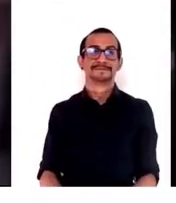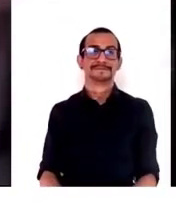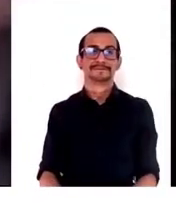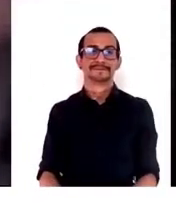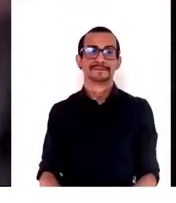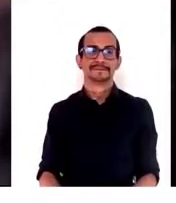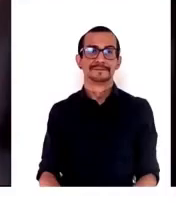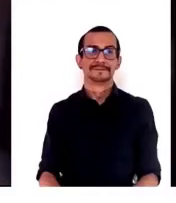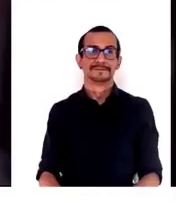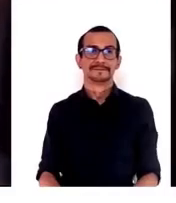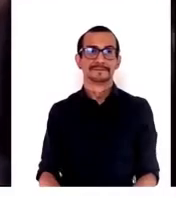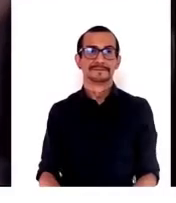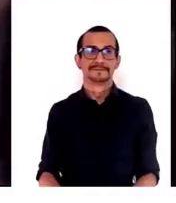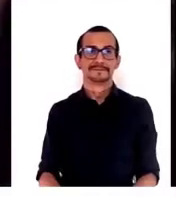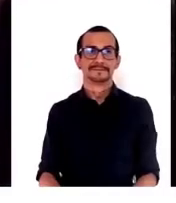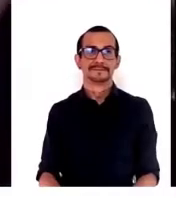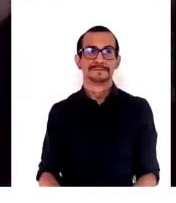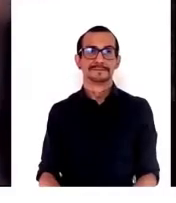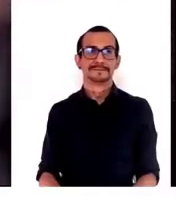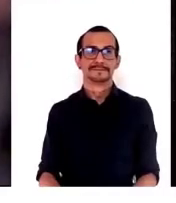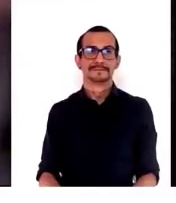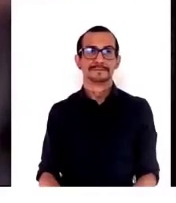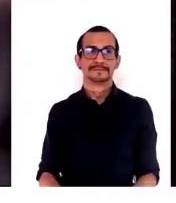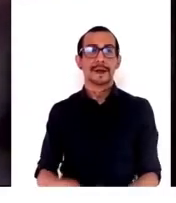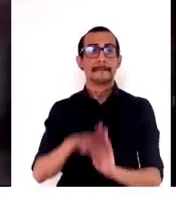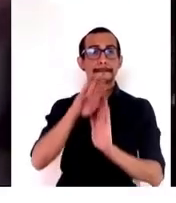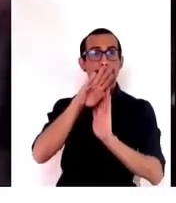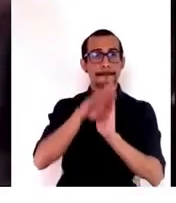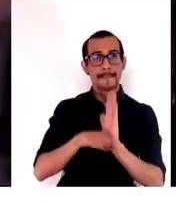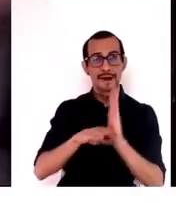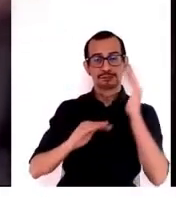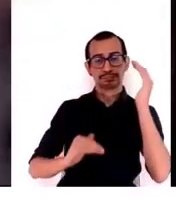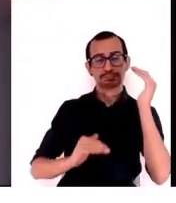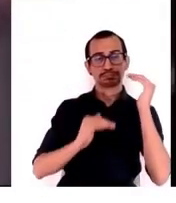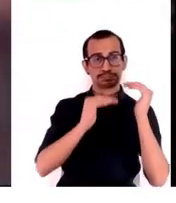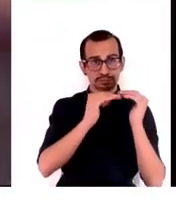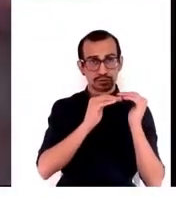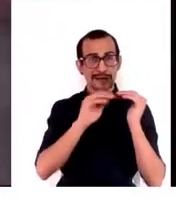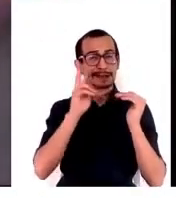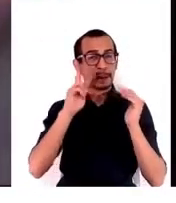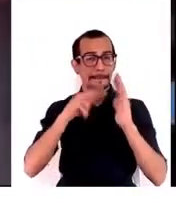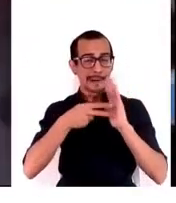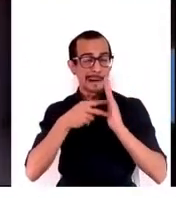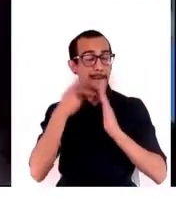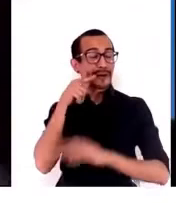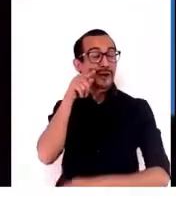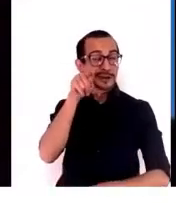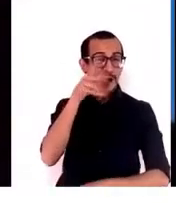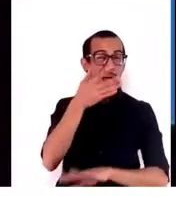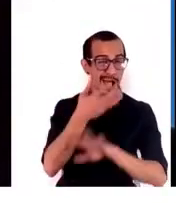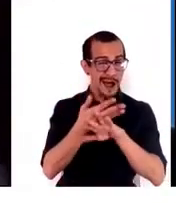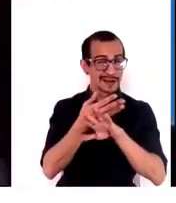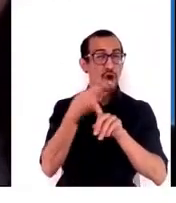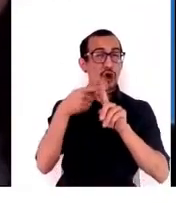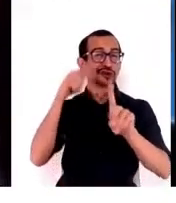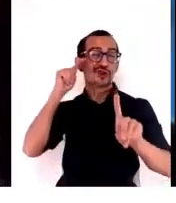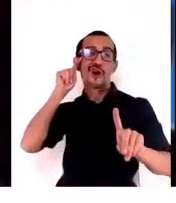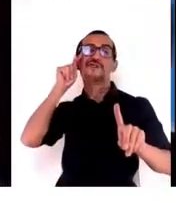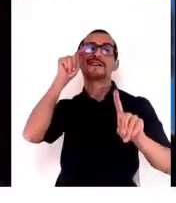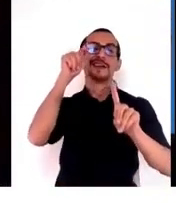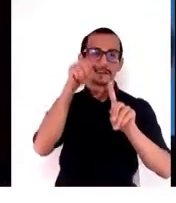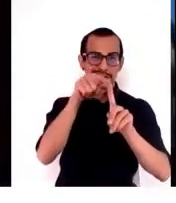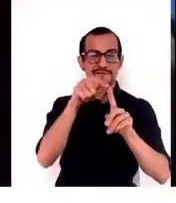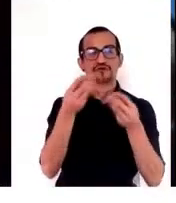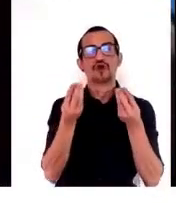zero hunger, no poverty y menos desigualidades. Pero eso, tenemos otros SDGs, por